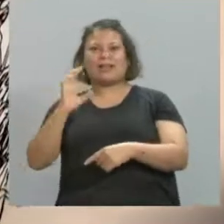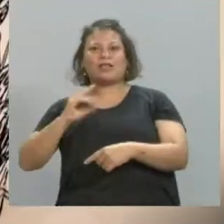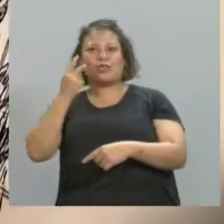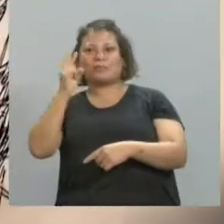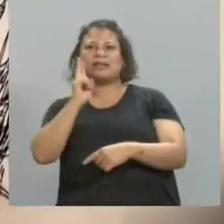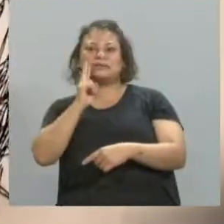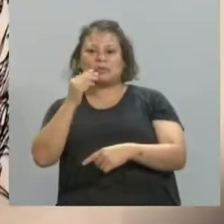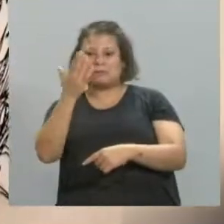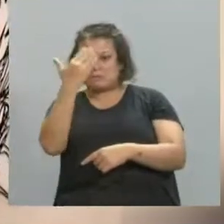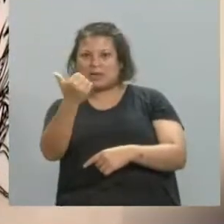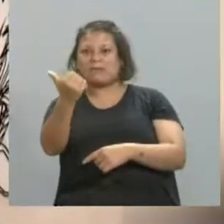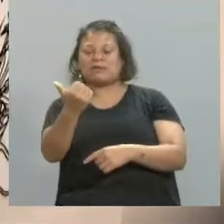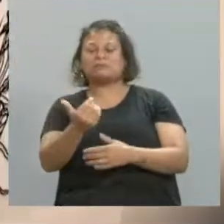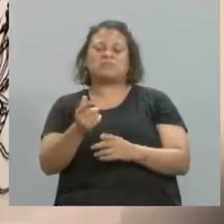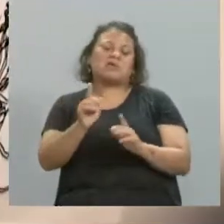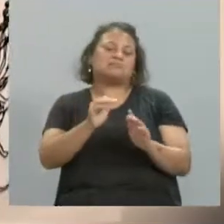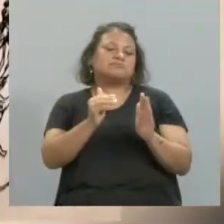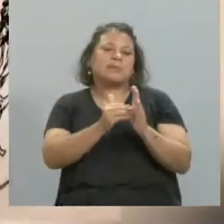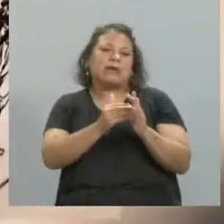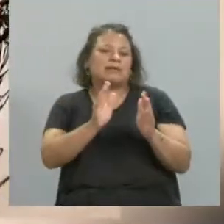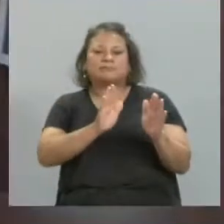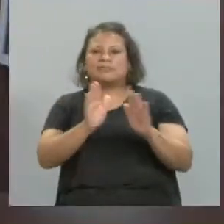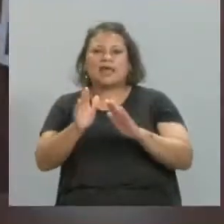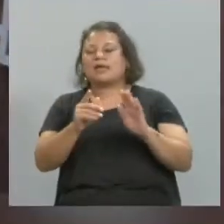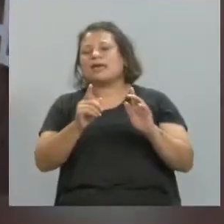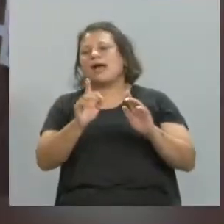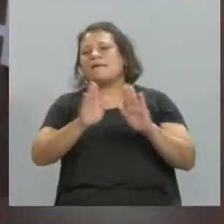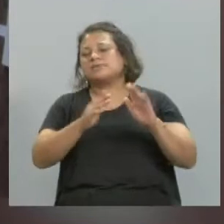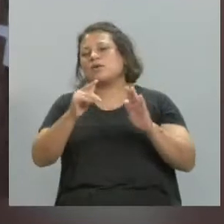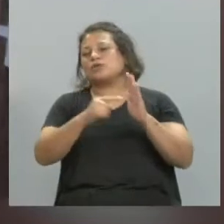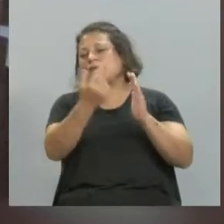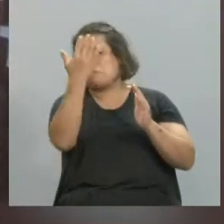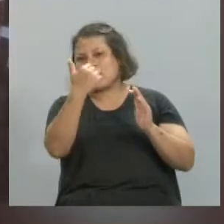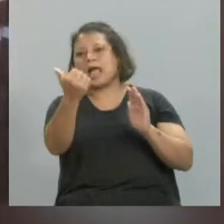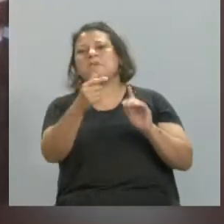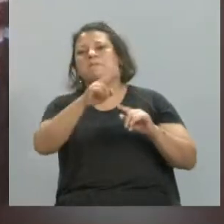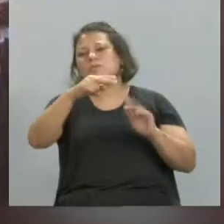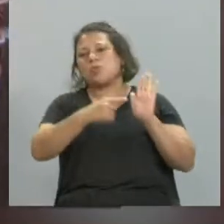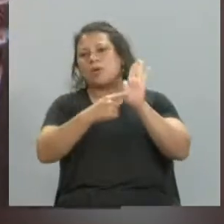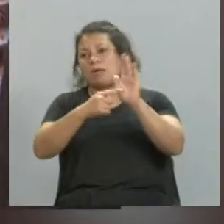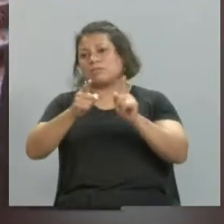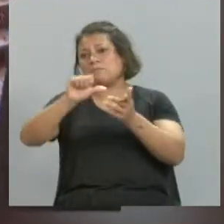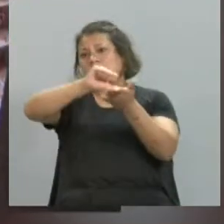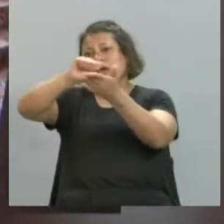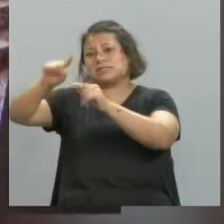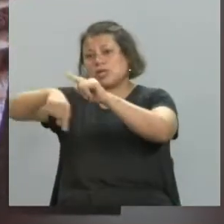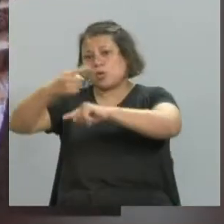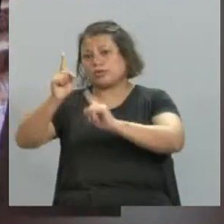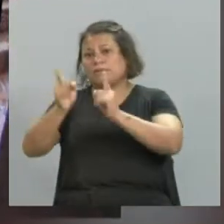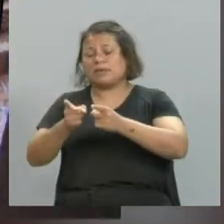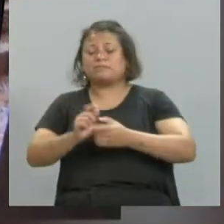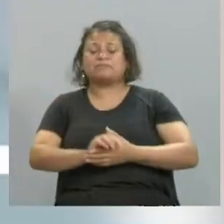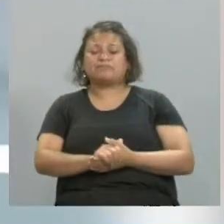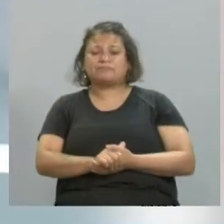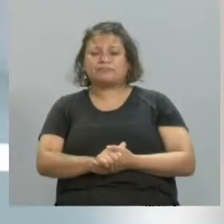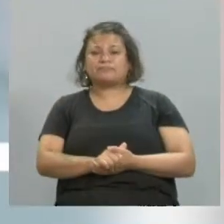Bueno, sí, cada tanto surge alguna muestra en Buenos Aires, a veces afuera también, expuesto con... ¿Y